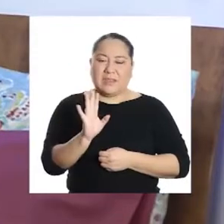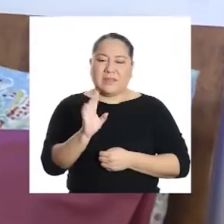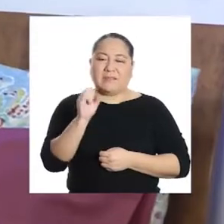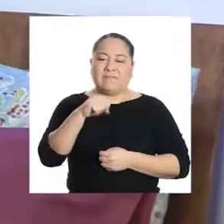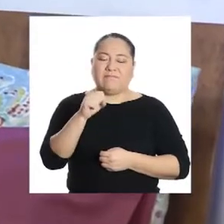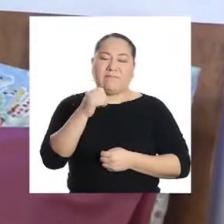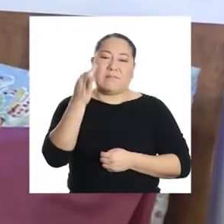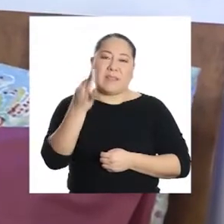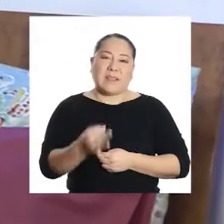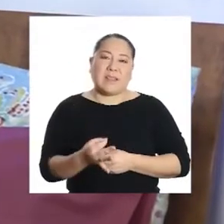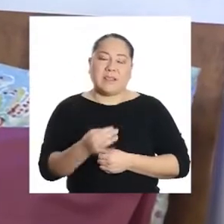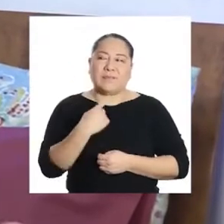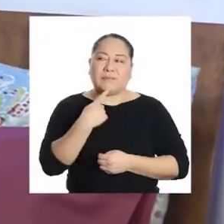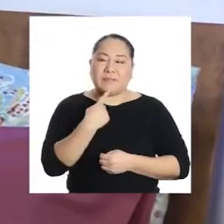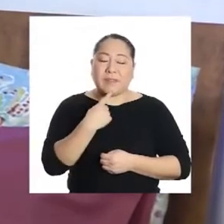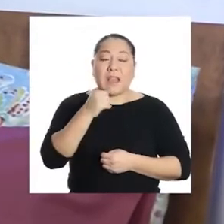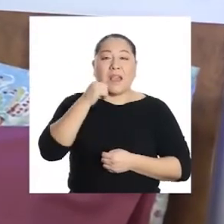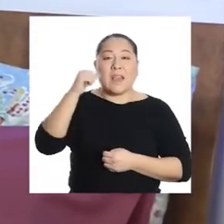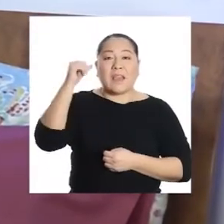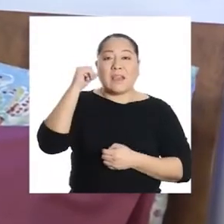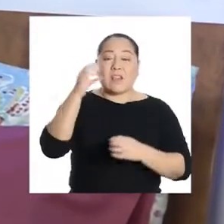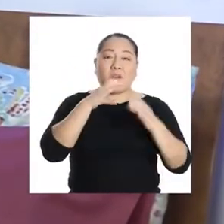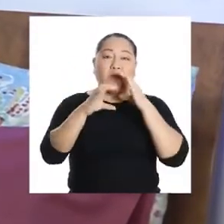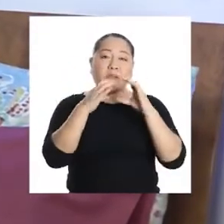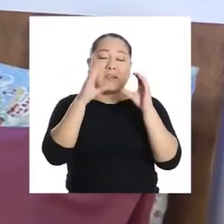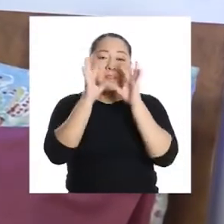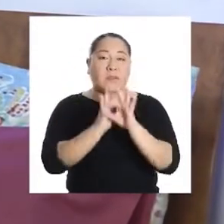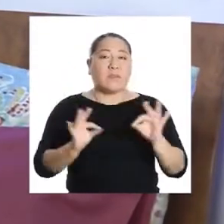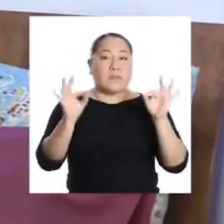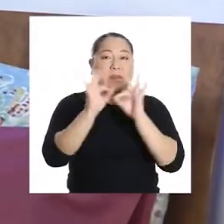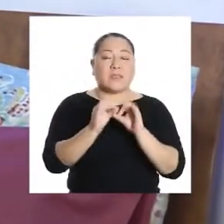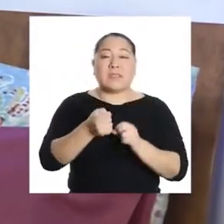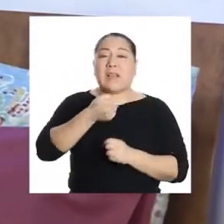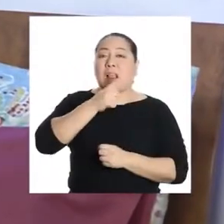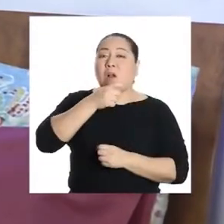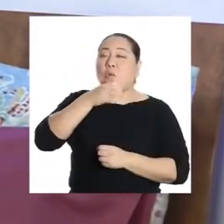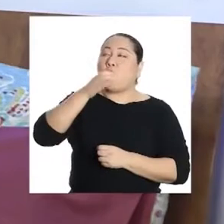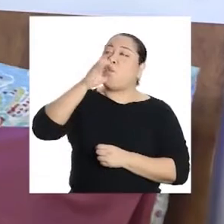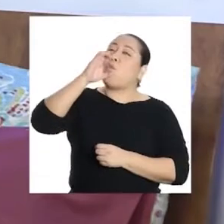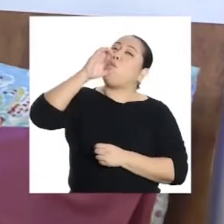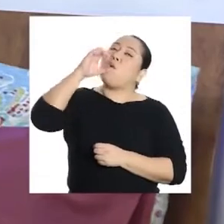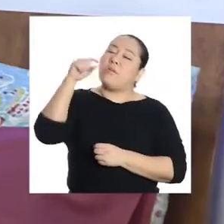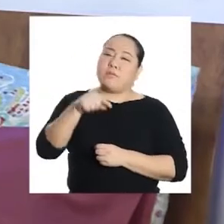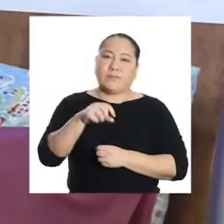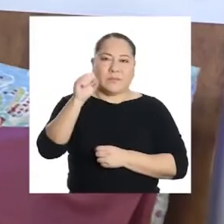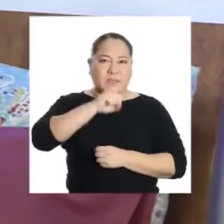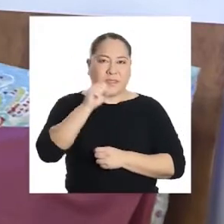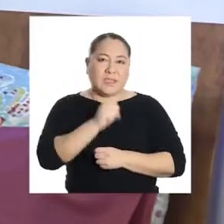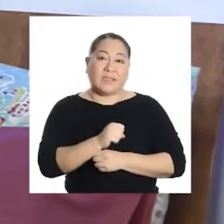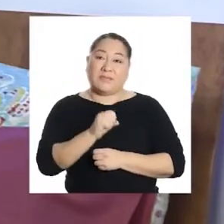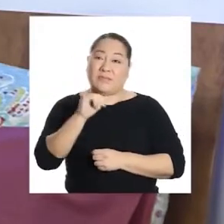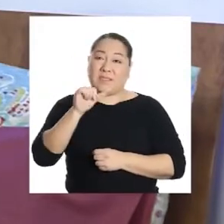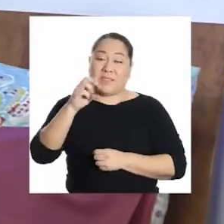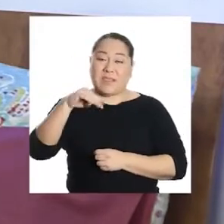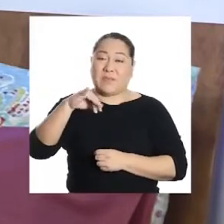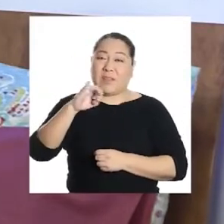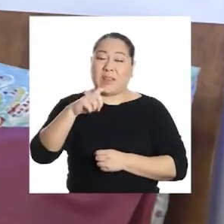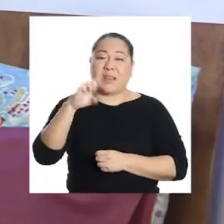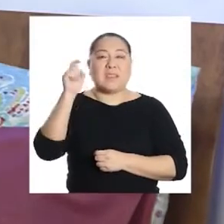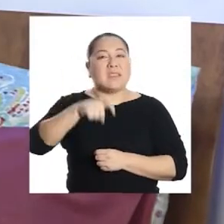tienes razón. Ayer hablábamos sobre la importancia del agua potable. Así es, Yamile.